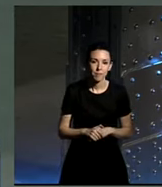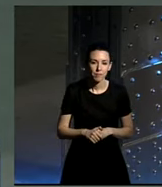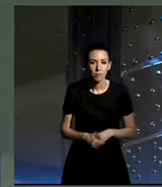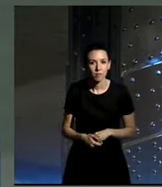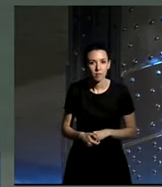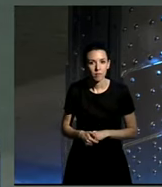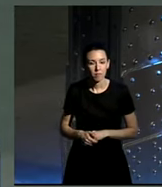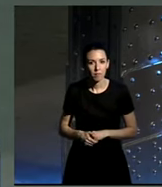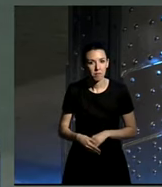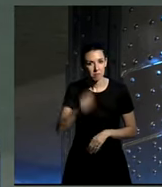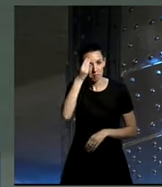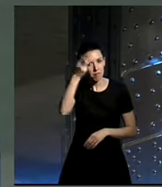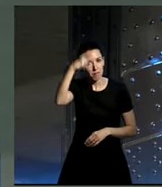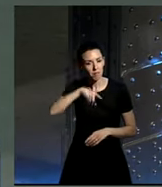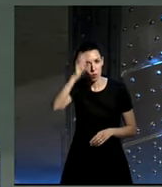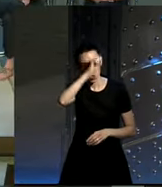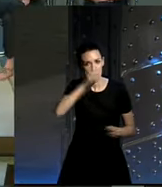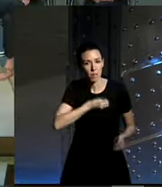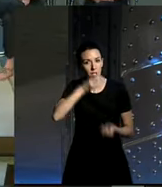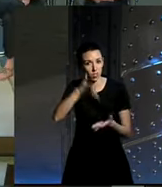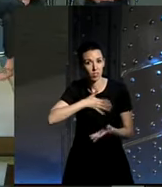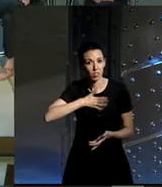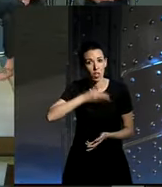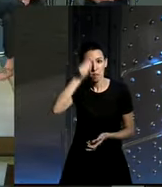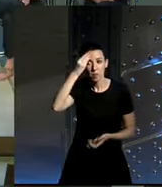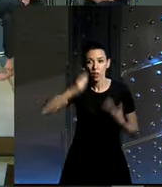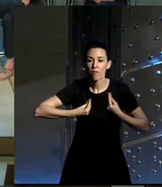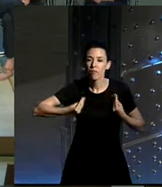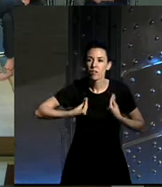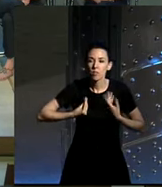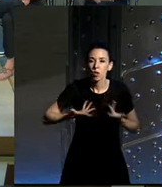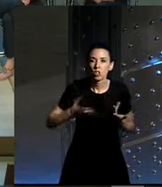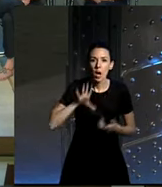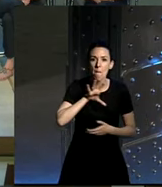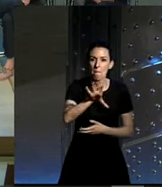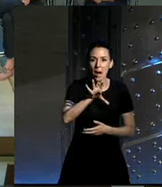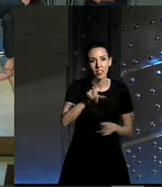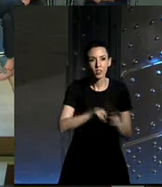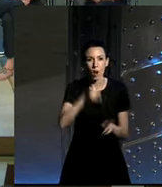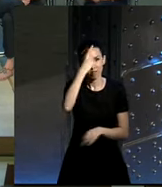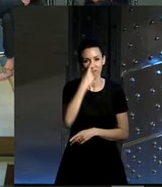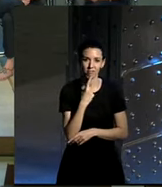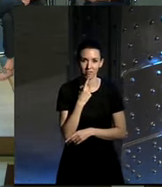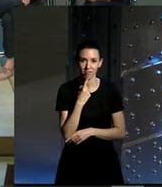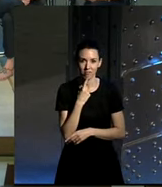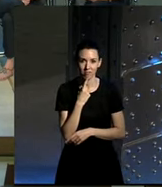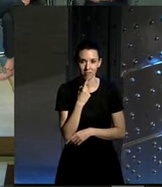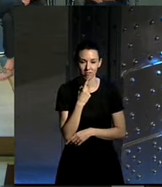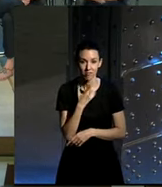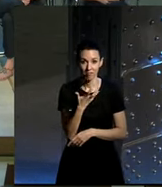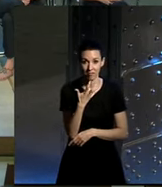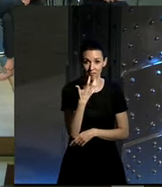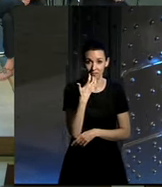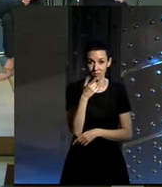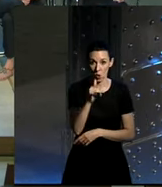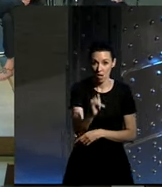a dar también mi opinión lo que pienso de esto es que creo que vivimos en un en un país de apariencias entonces si tú tienes